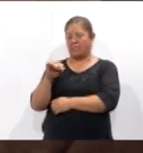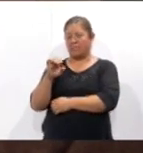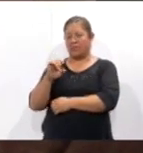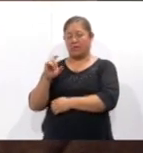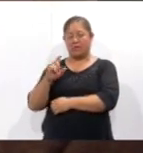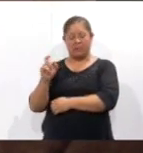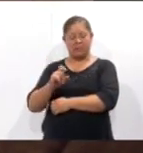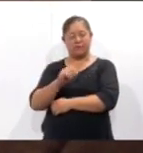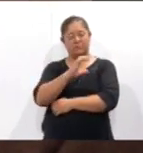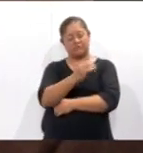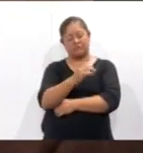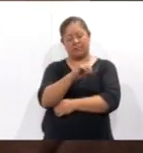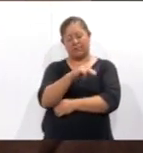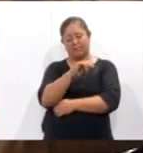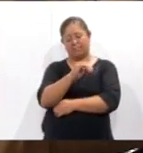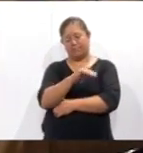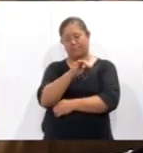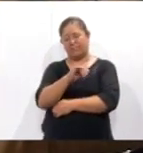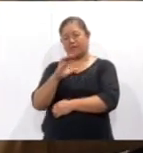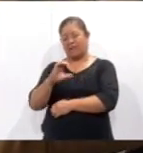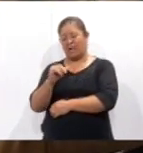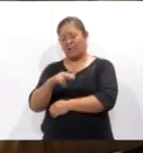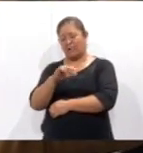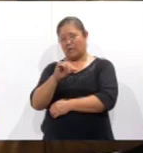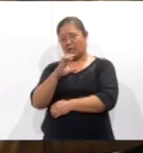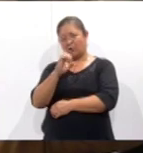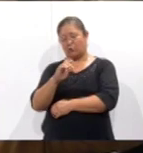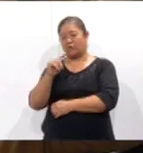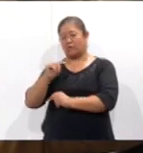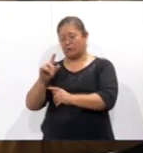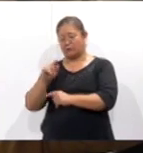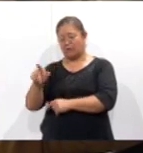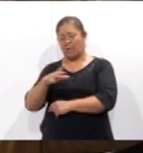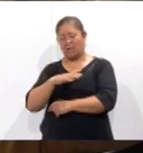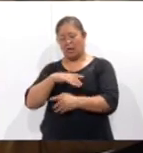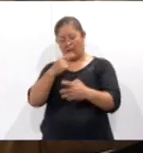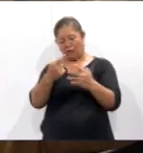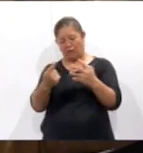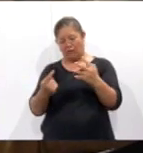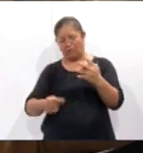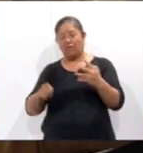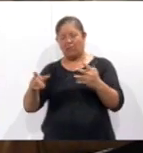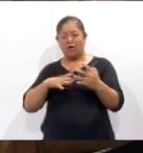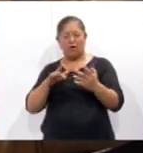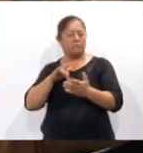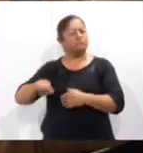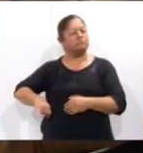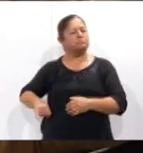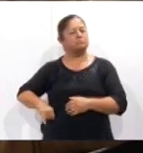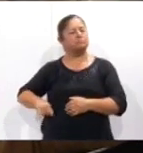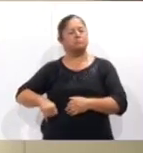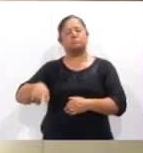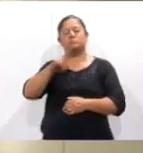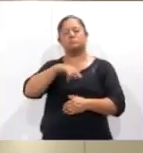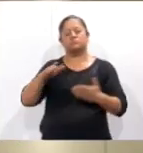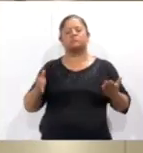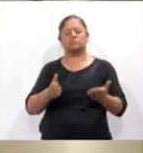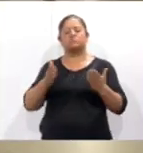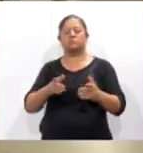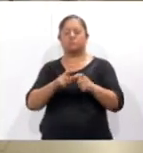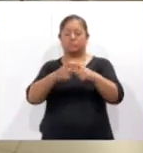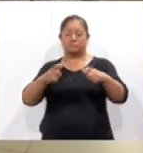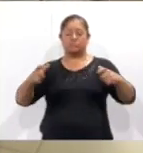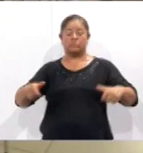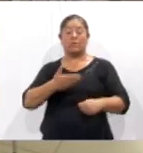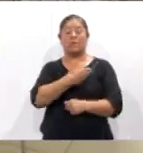CEMIC, Canirac y Canaco Tlaxcala mostraron su interés por seguir contribuyendo al crecimiento y desarrollo económico de la entidad. El